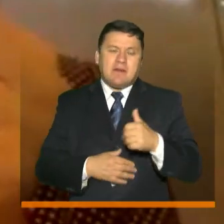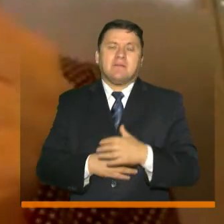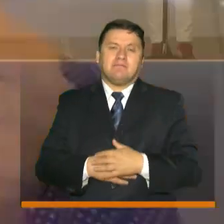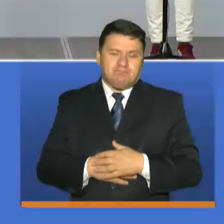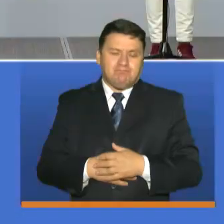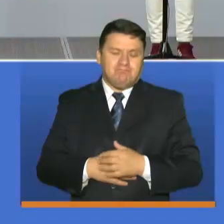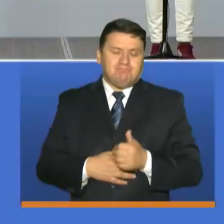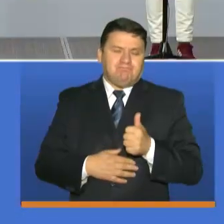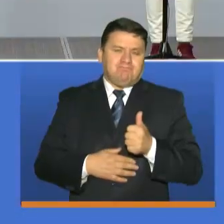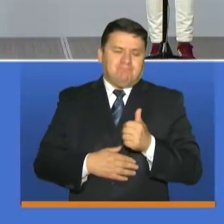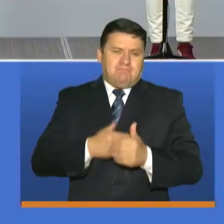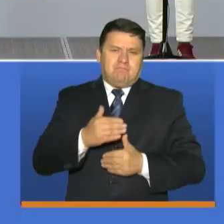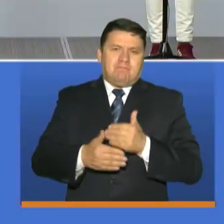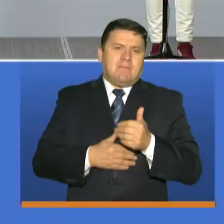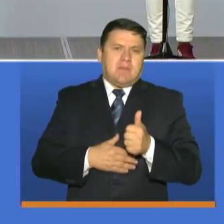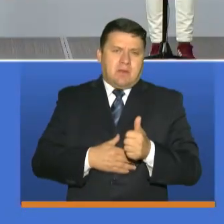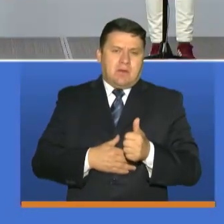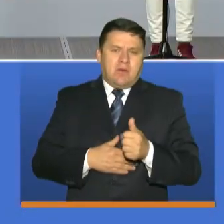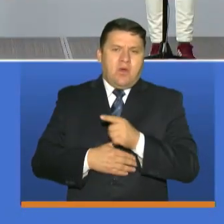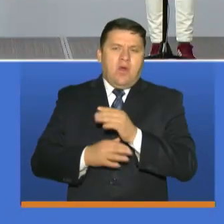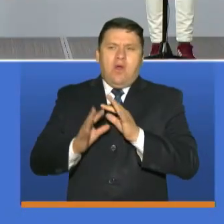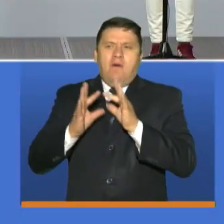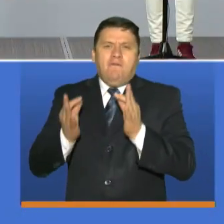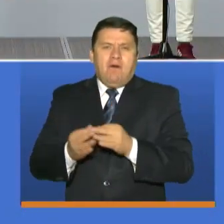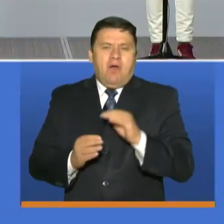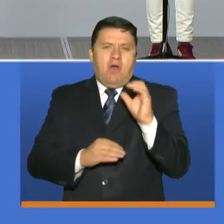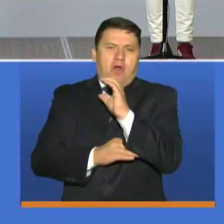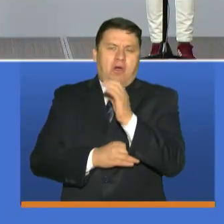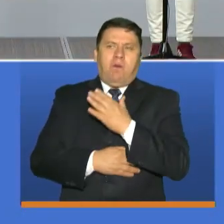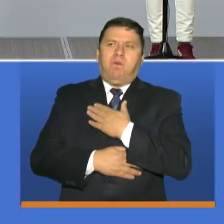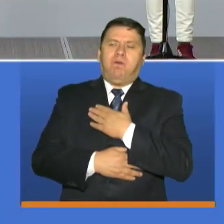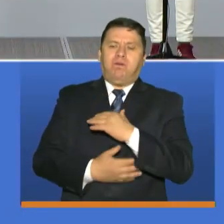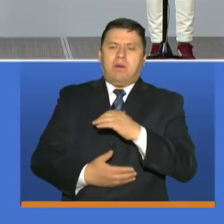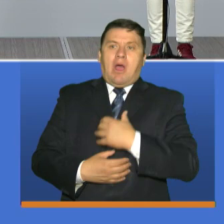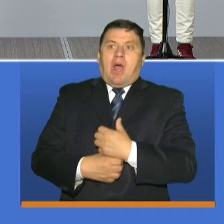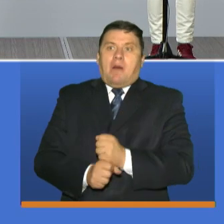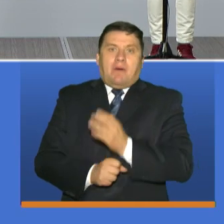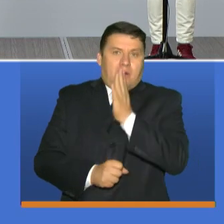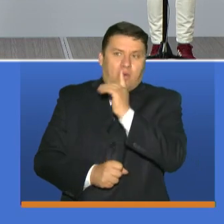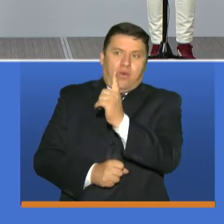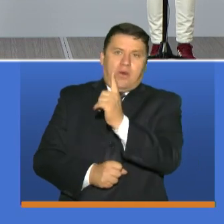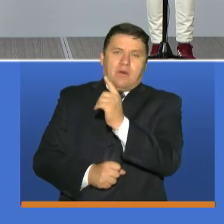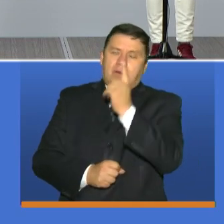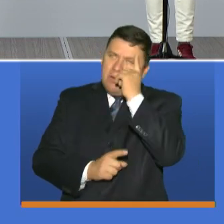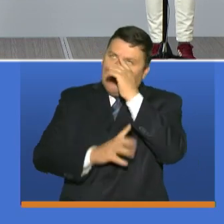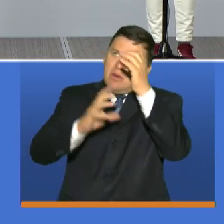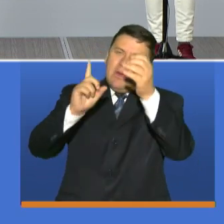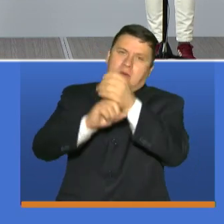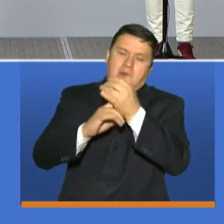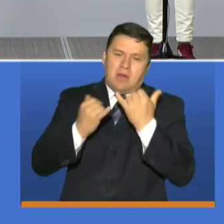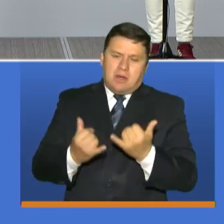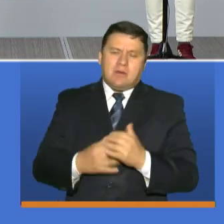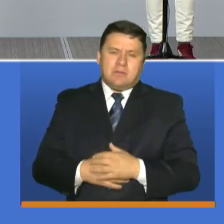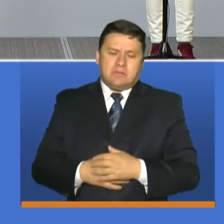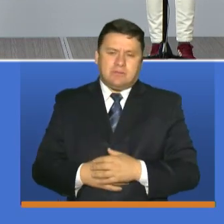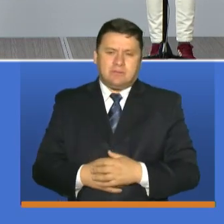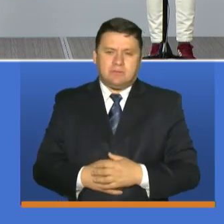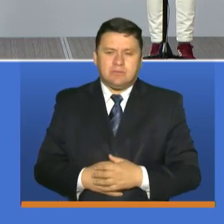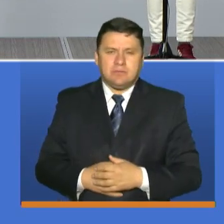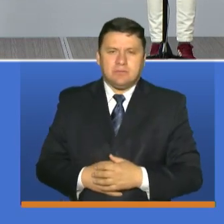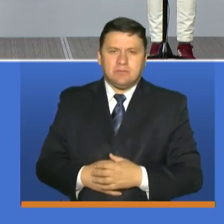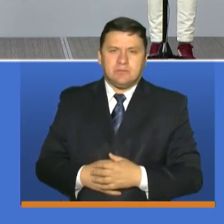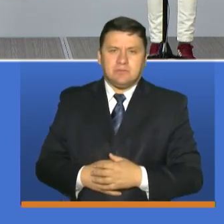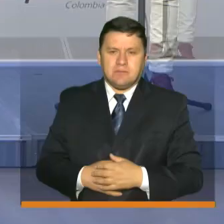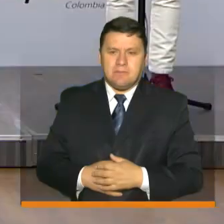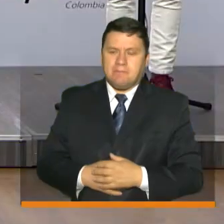termina haciendo que una familia colombiana tenga menos hambre y más esperanza en este momento de dificultad